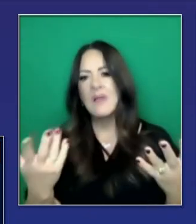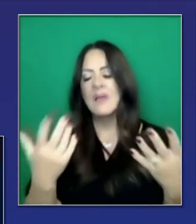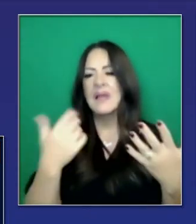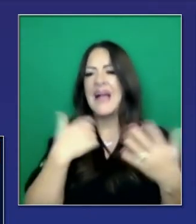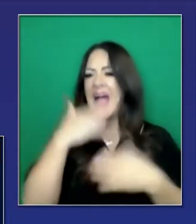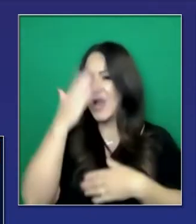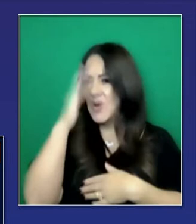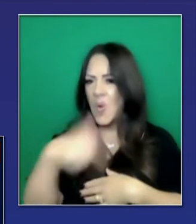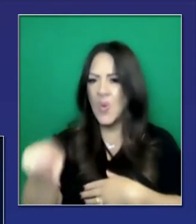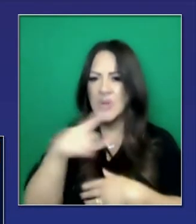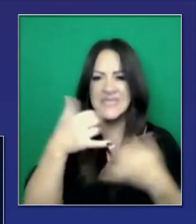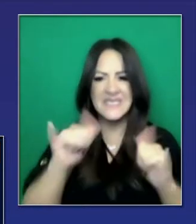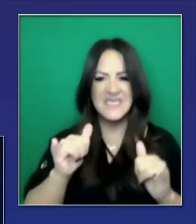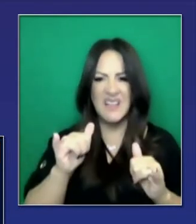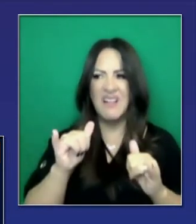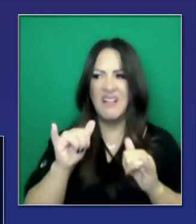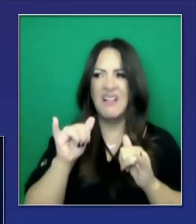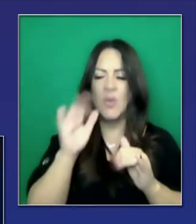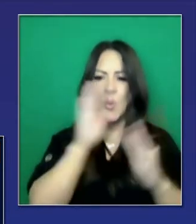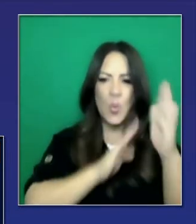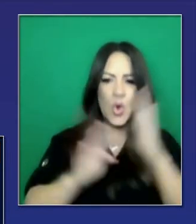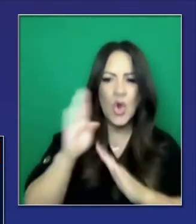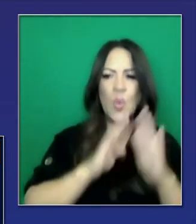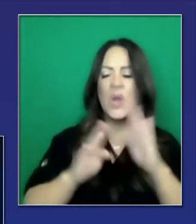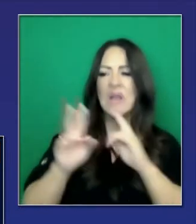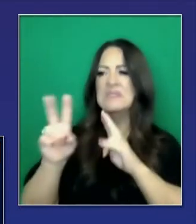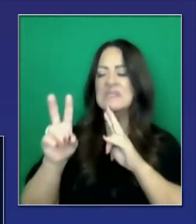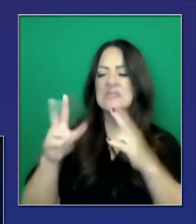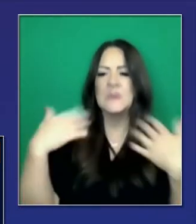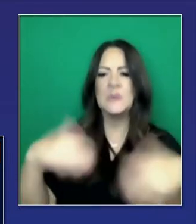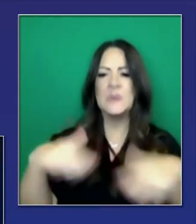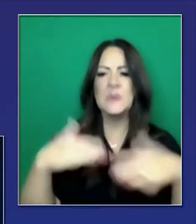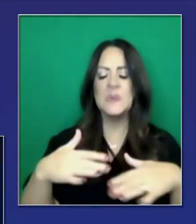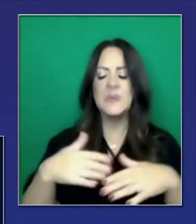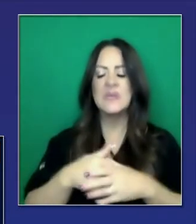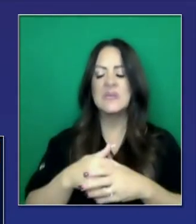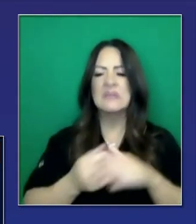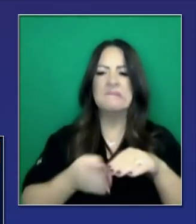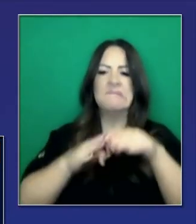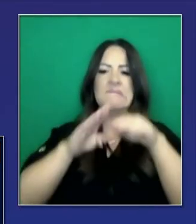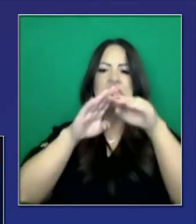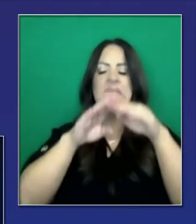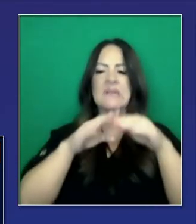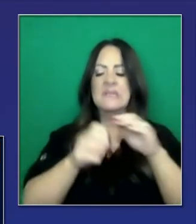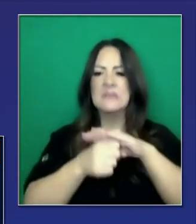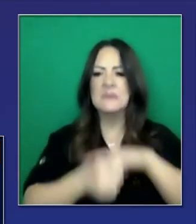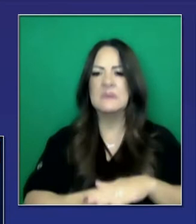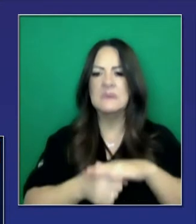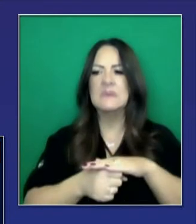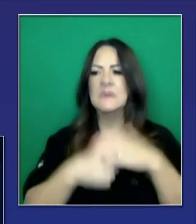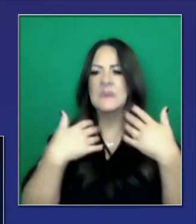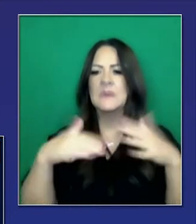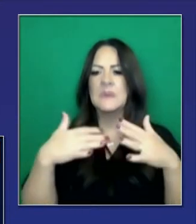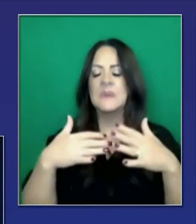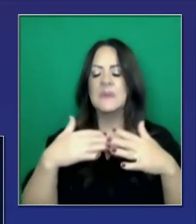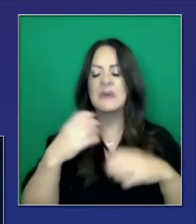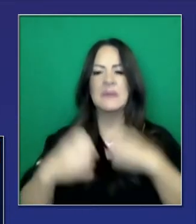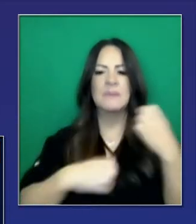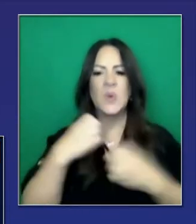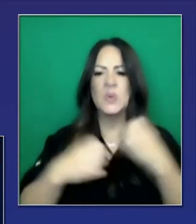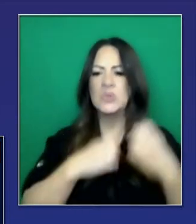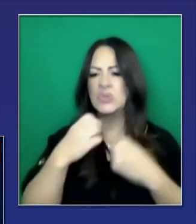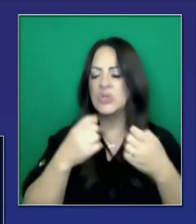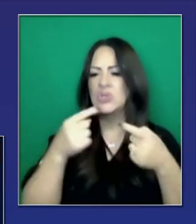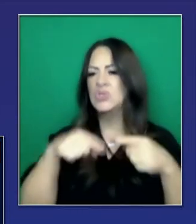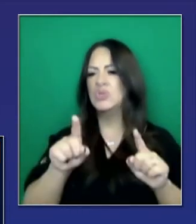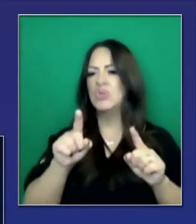esfuerzos que hemos hecho. Ellos todavía están bajo gran necesidad y se pone más difícil y más